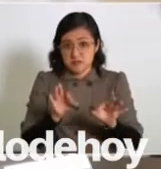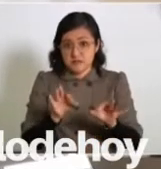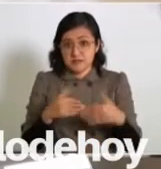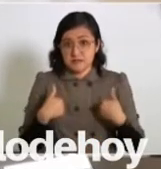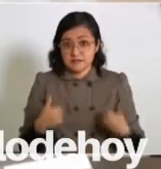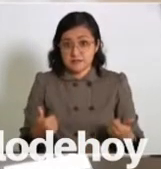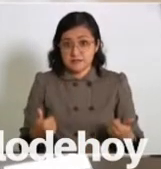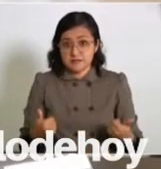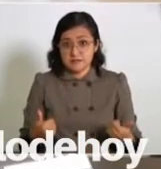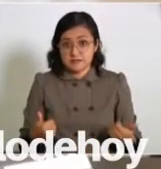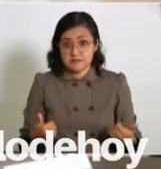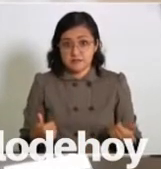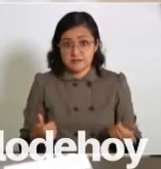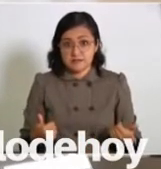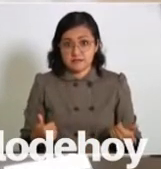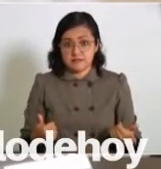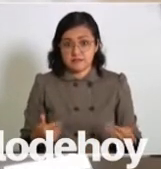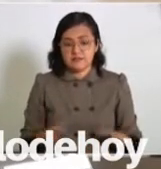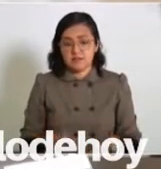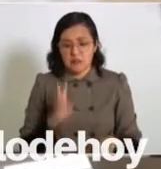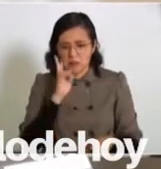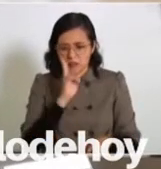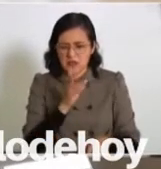Vean las cosas objetivas.